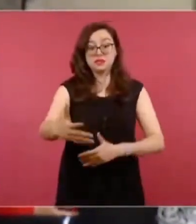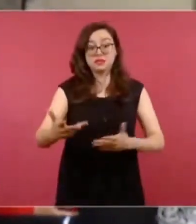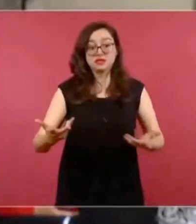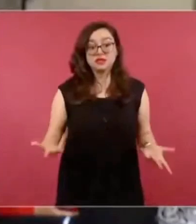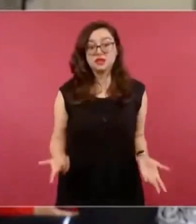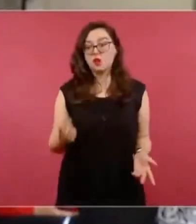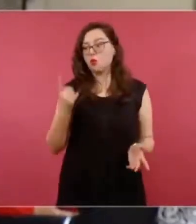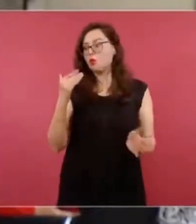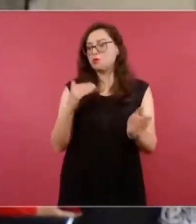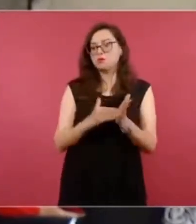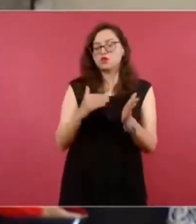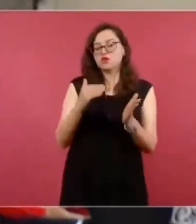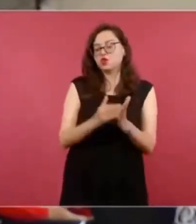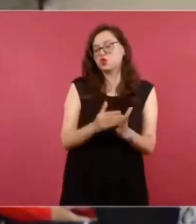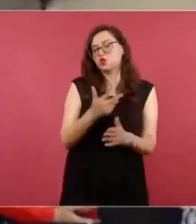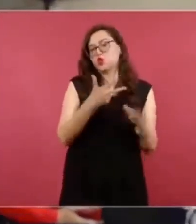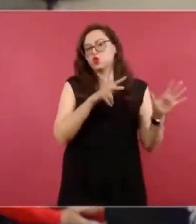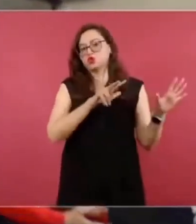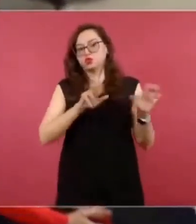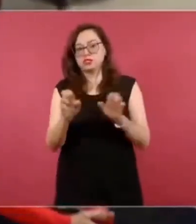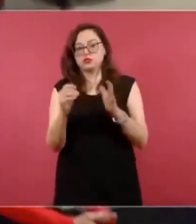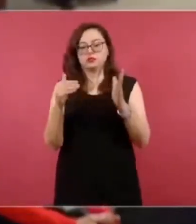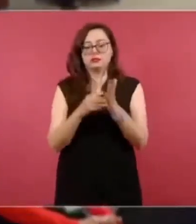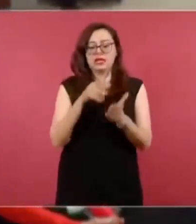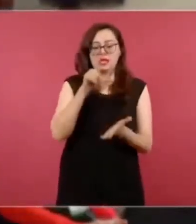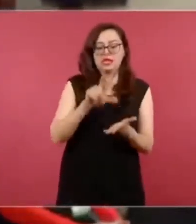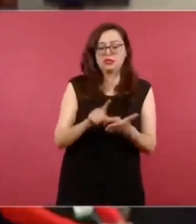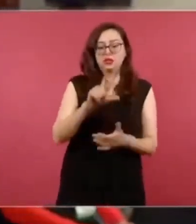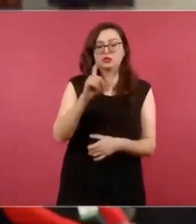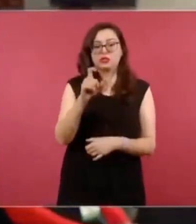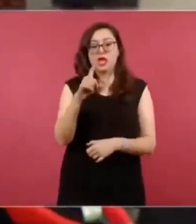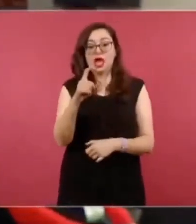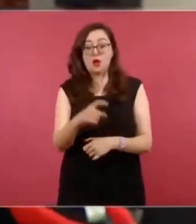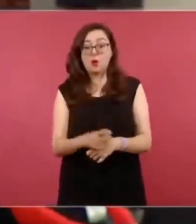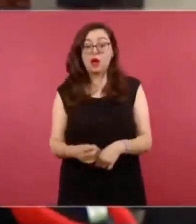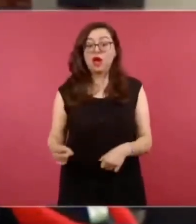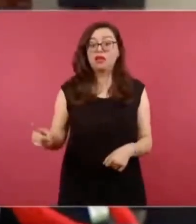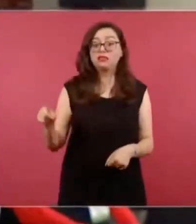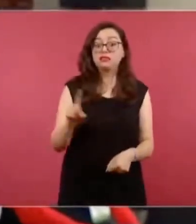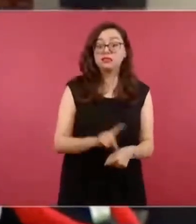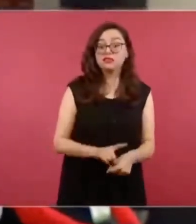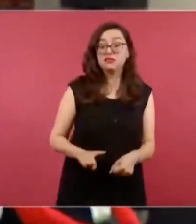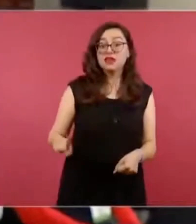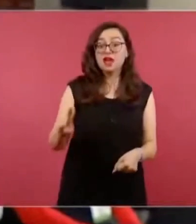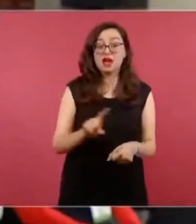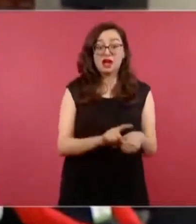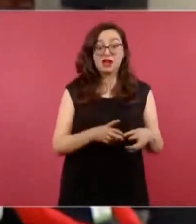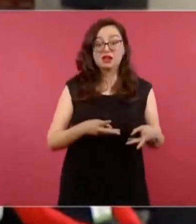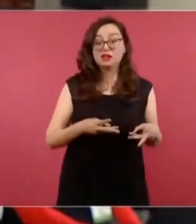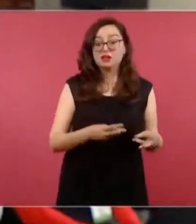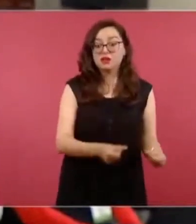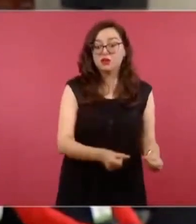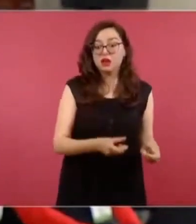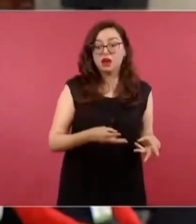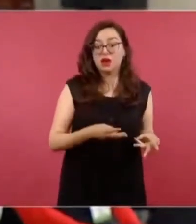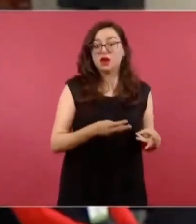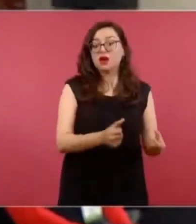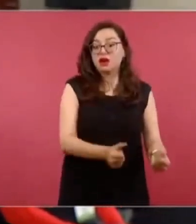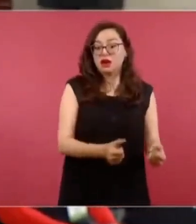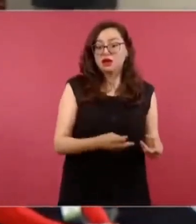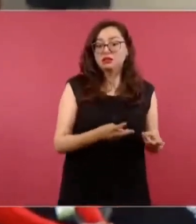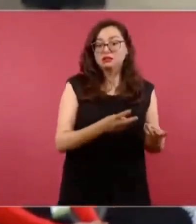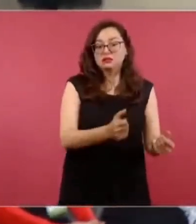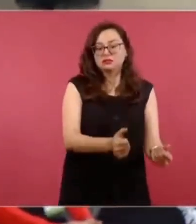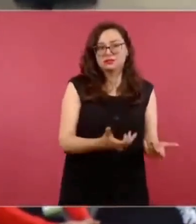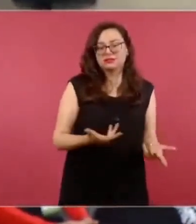ochocientos mil litros de agua por día. Hay tandeo, hay un promedio, cálculo de 50 litros per cápita en